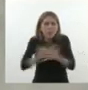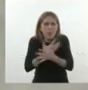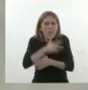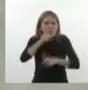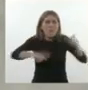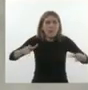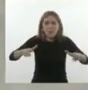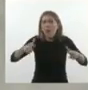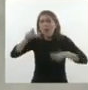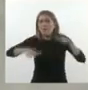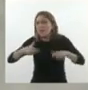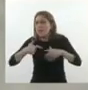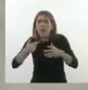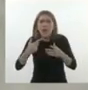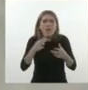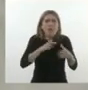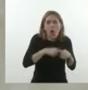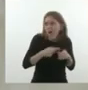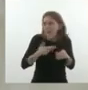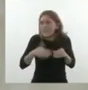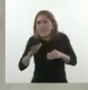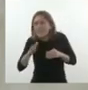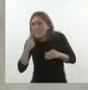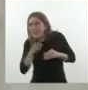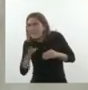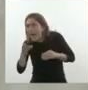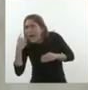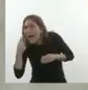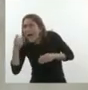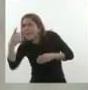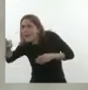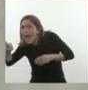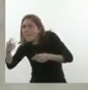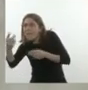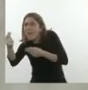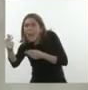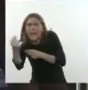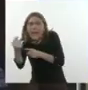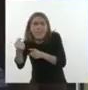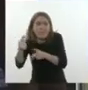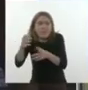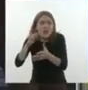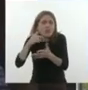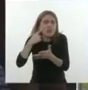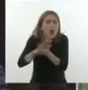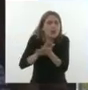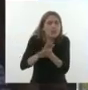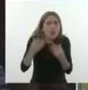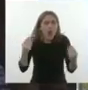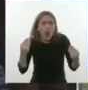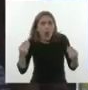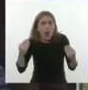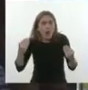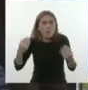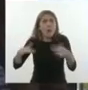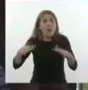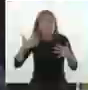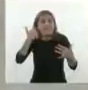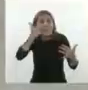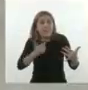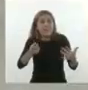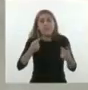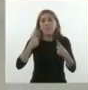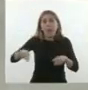cambiarias, buscando por instrumentos financieros, de todas las maneras posibles. Y como no lo pudieron hacer